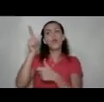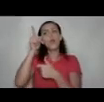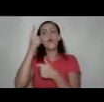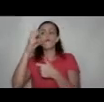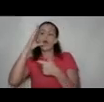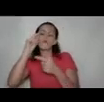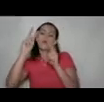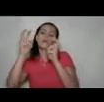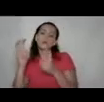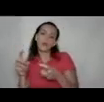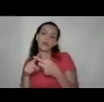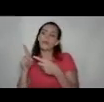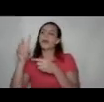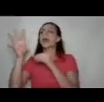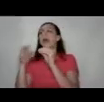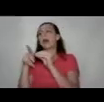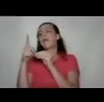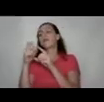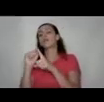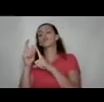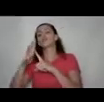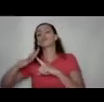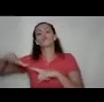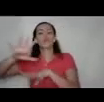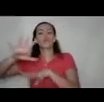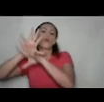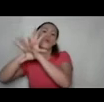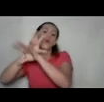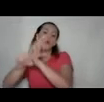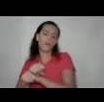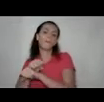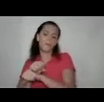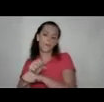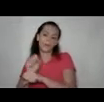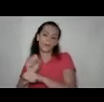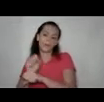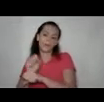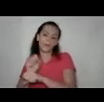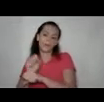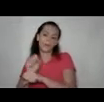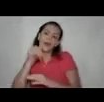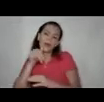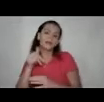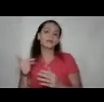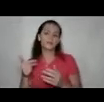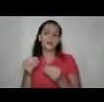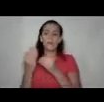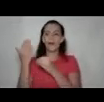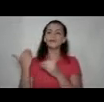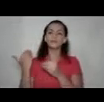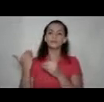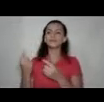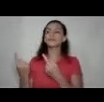el tema y que además han sido socializados en nuestra sociedad de la que hablábamos más